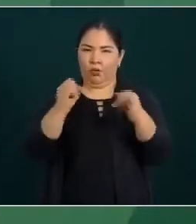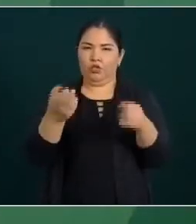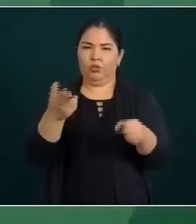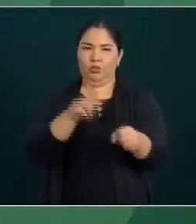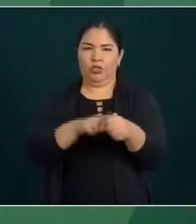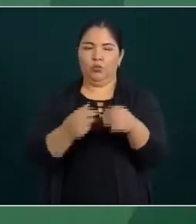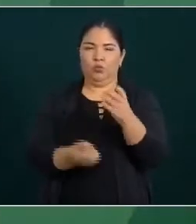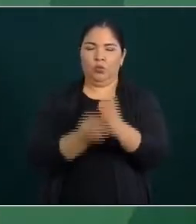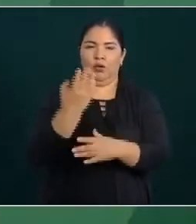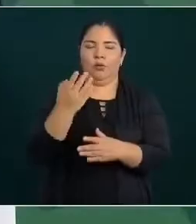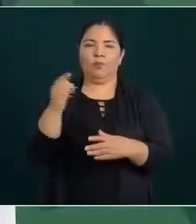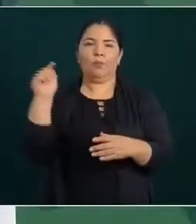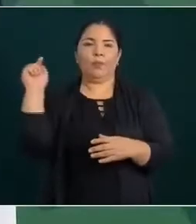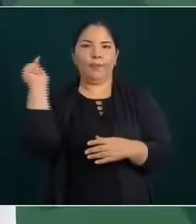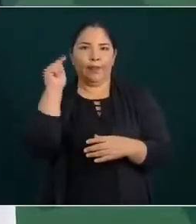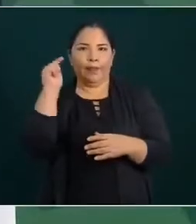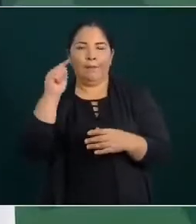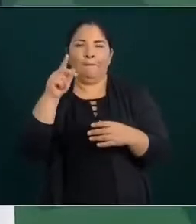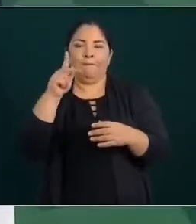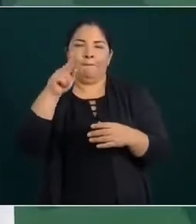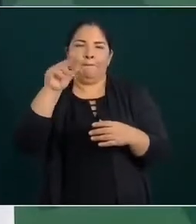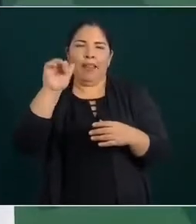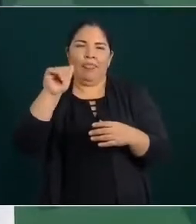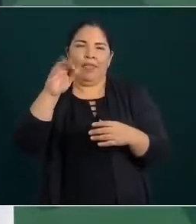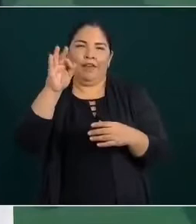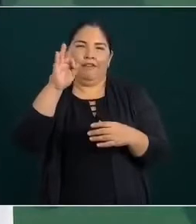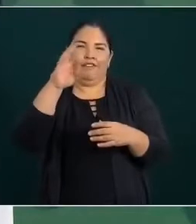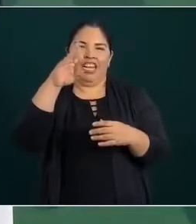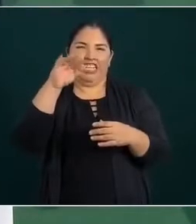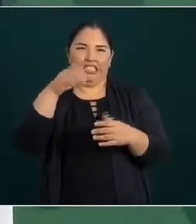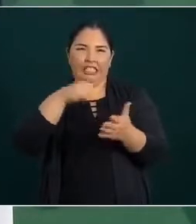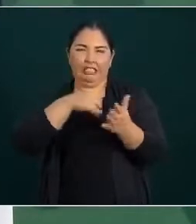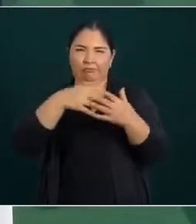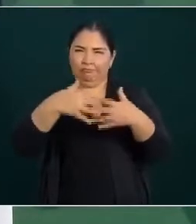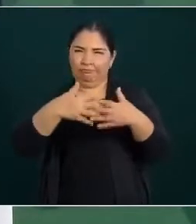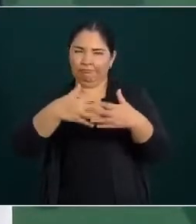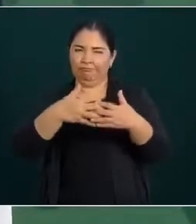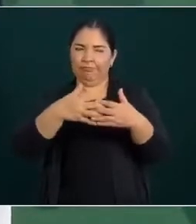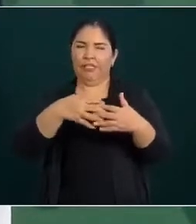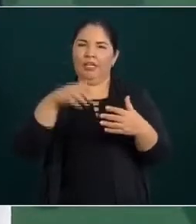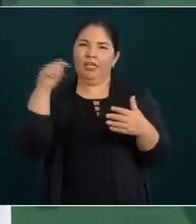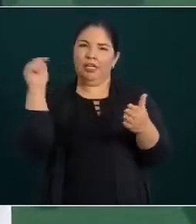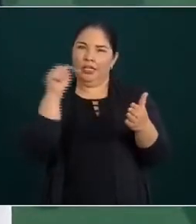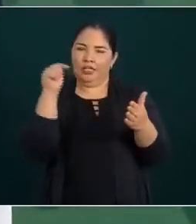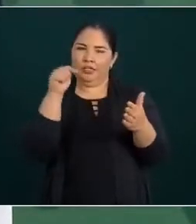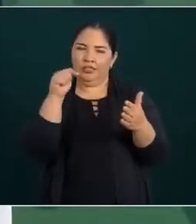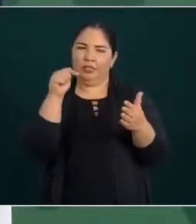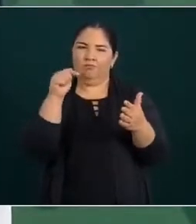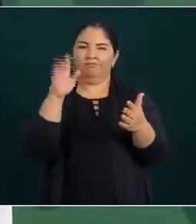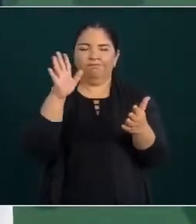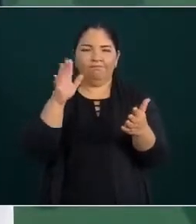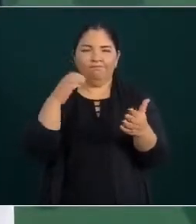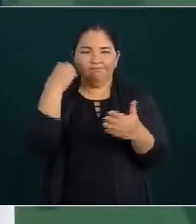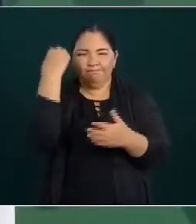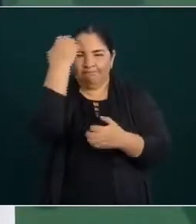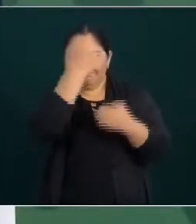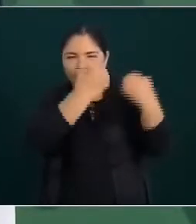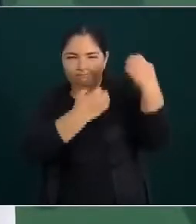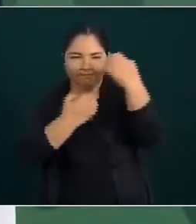fertilizante, pues vamos a revisar